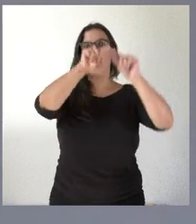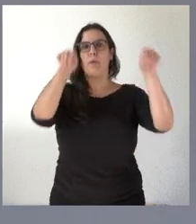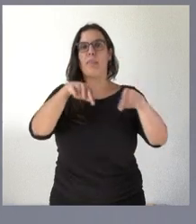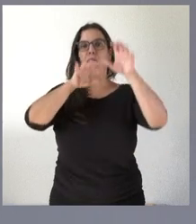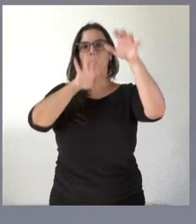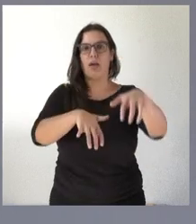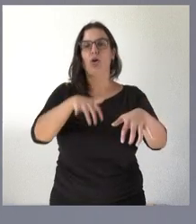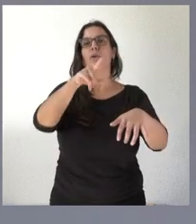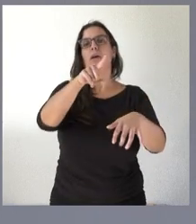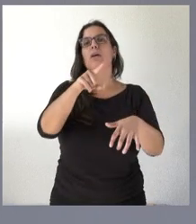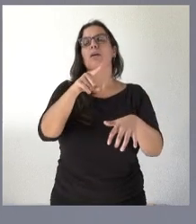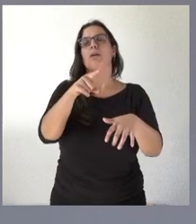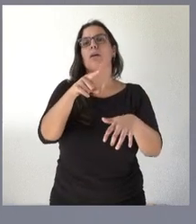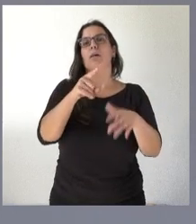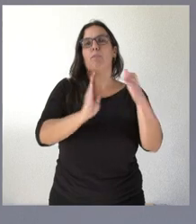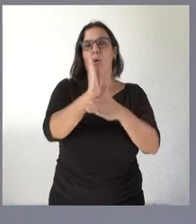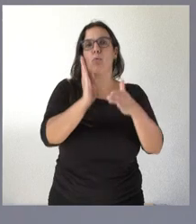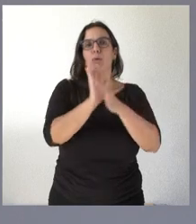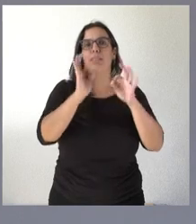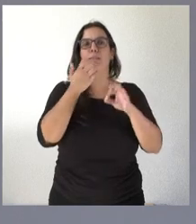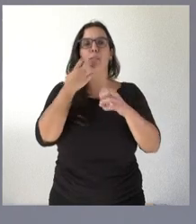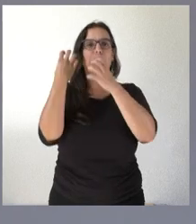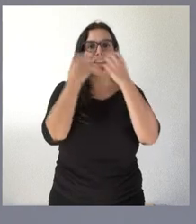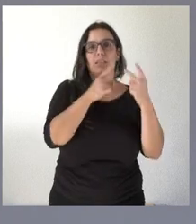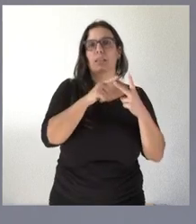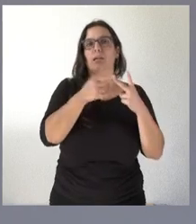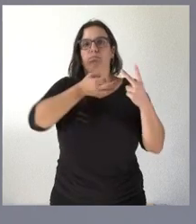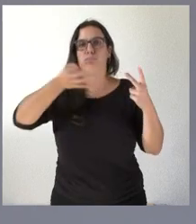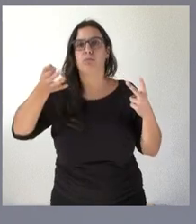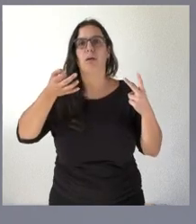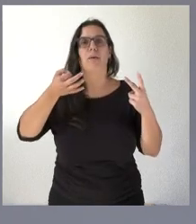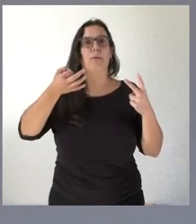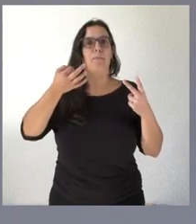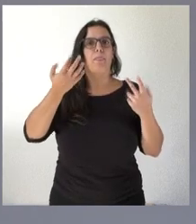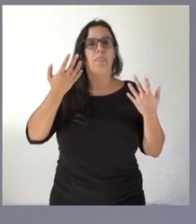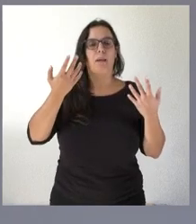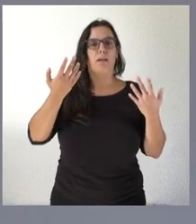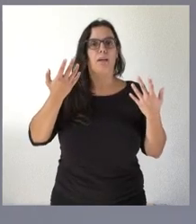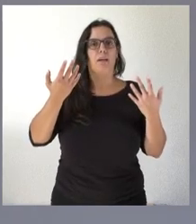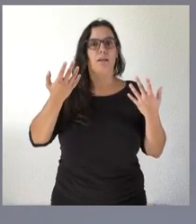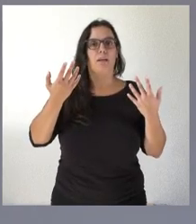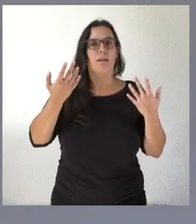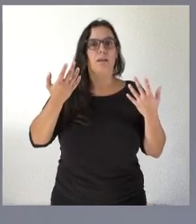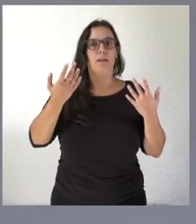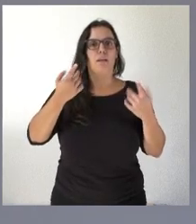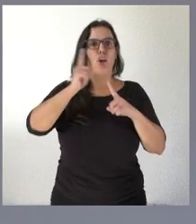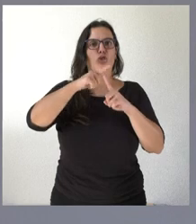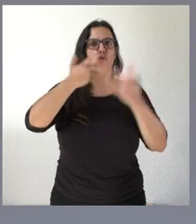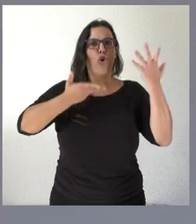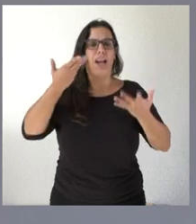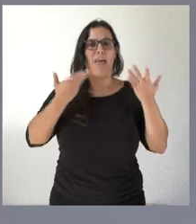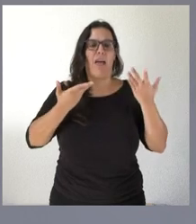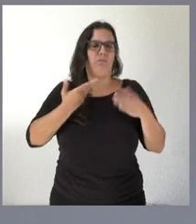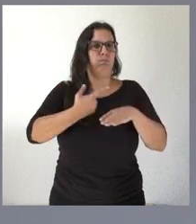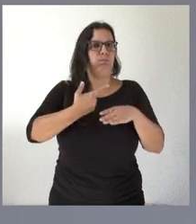hay una producción muy importante de maíz y muy eficiente y con un volumen muy alto de toneladas o de kilos